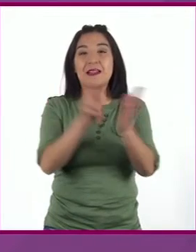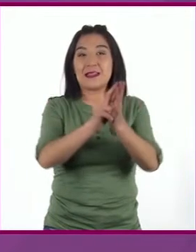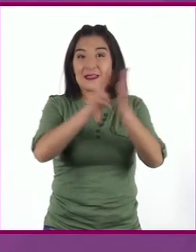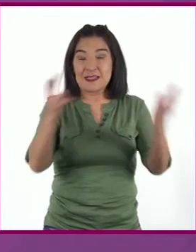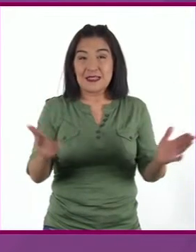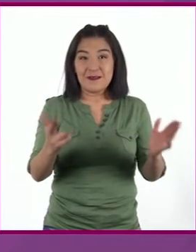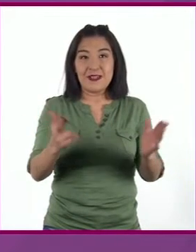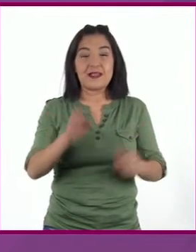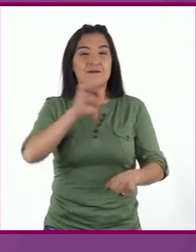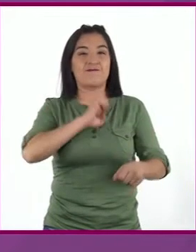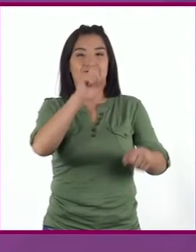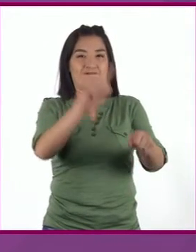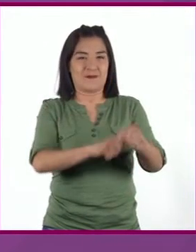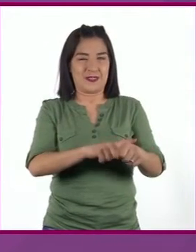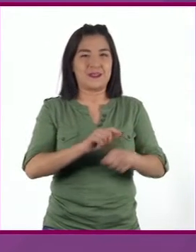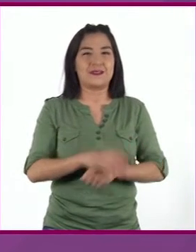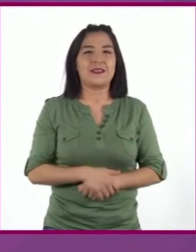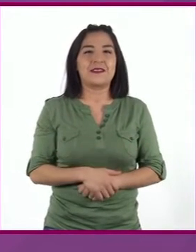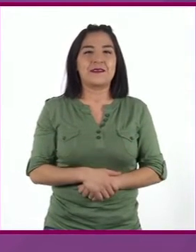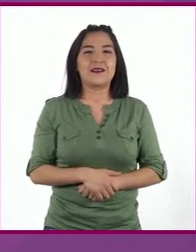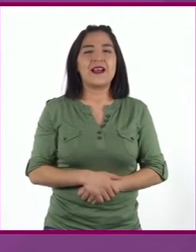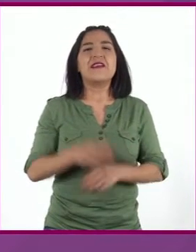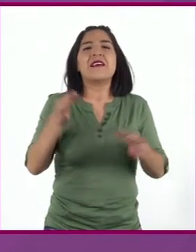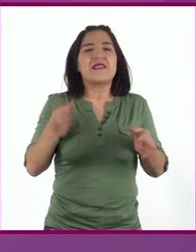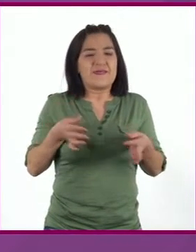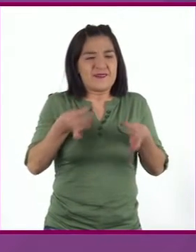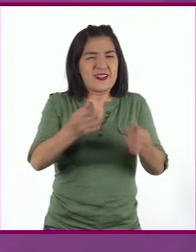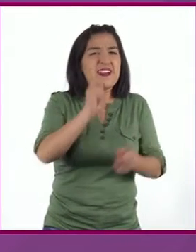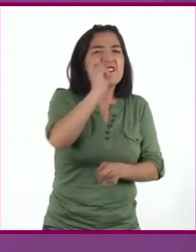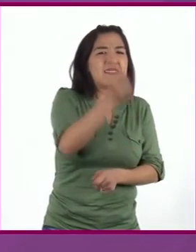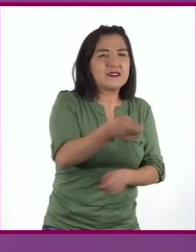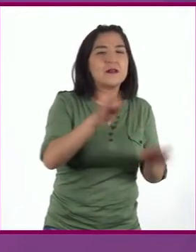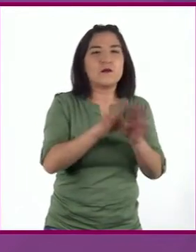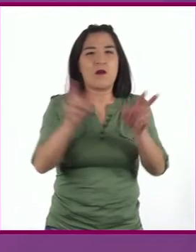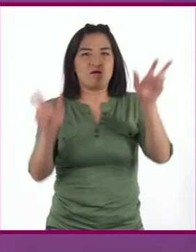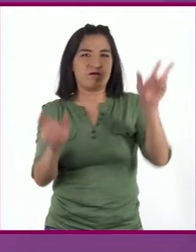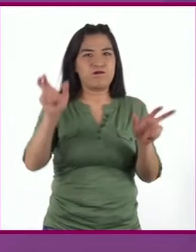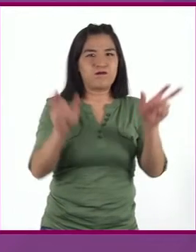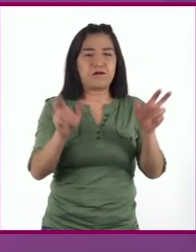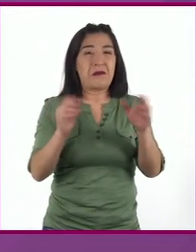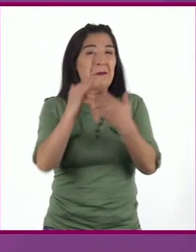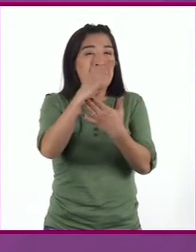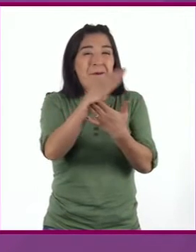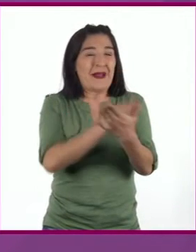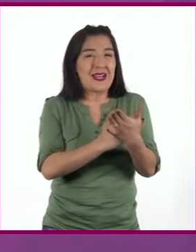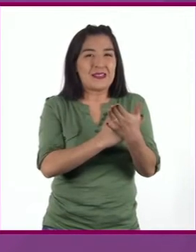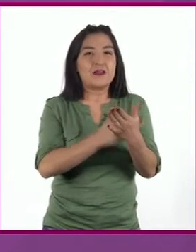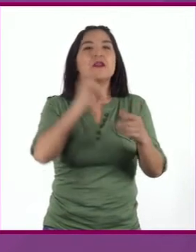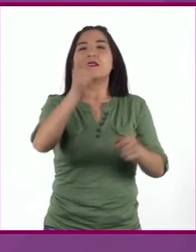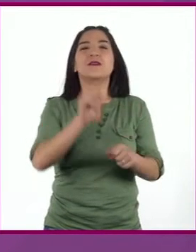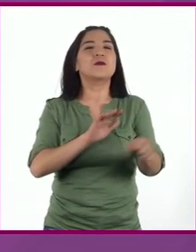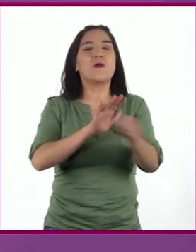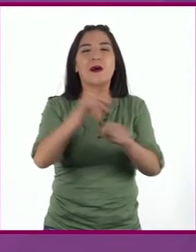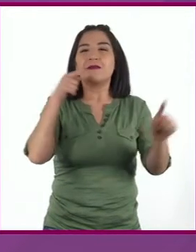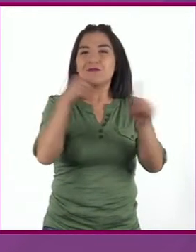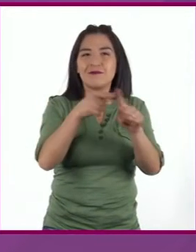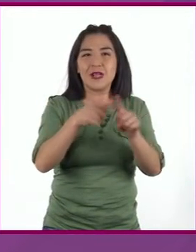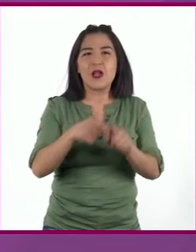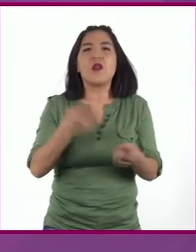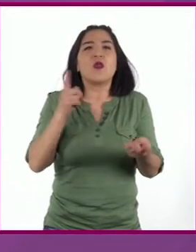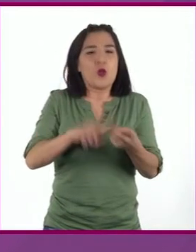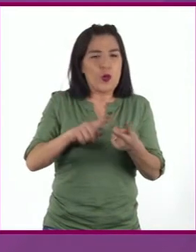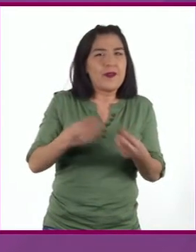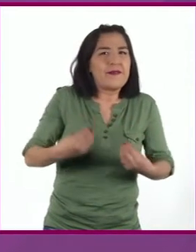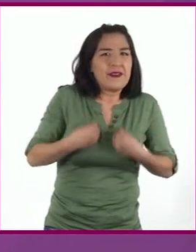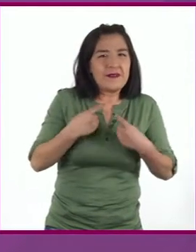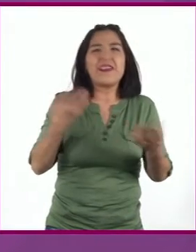Revista especializada Define al escarabajo en lo mínimo Y se centra en lo que hace y dónde